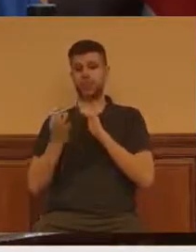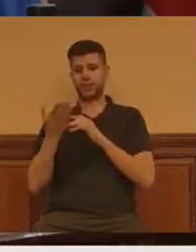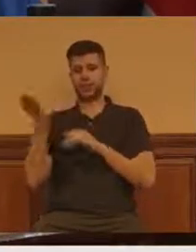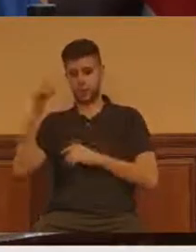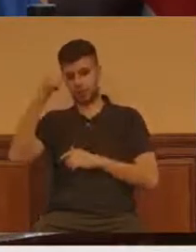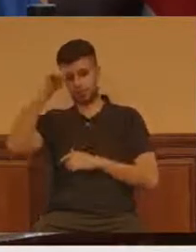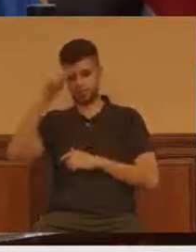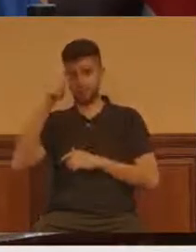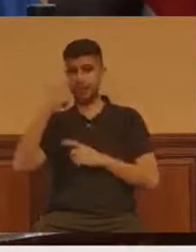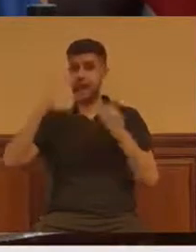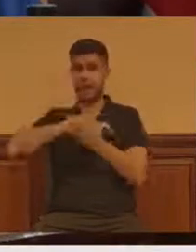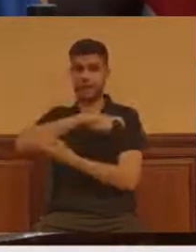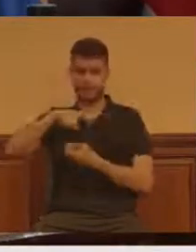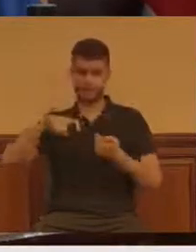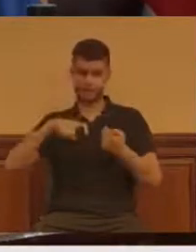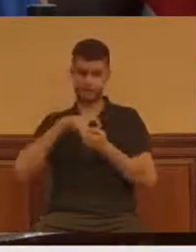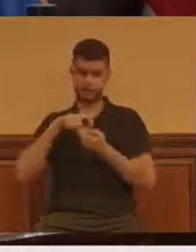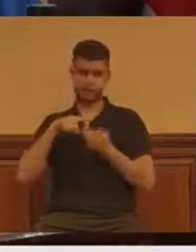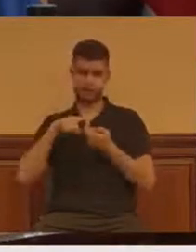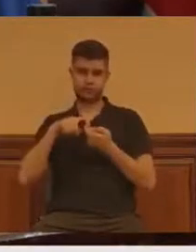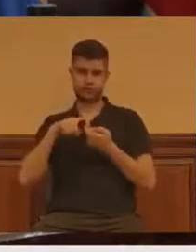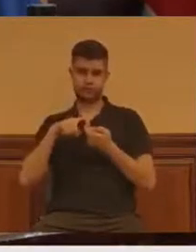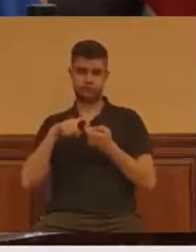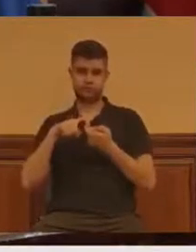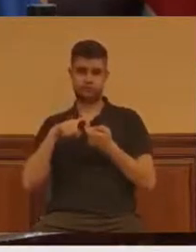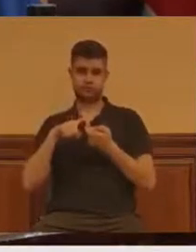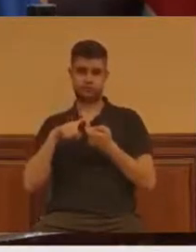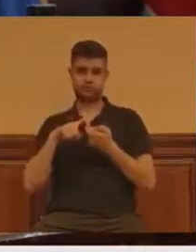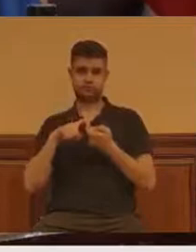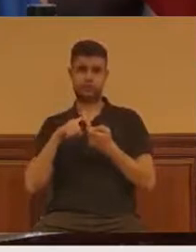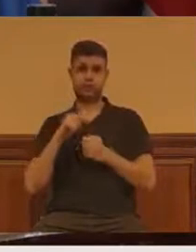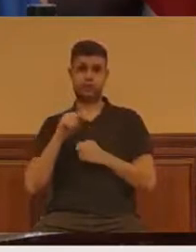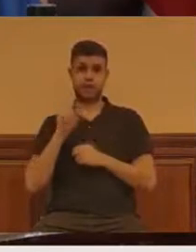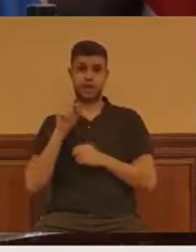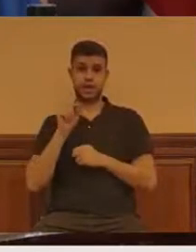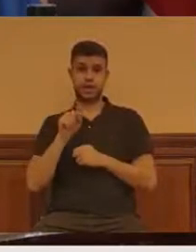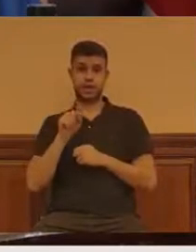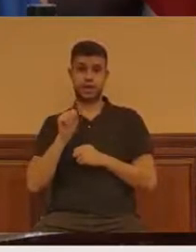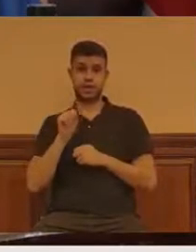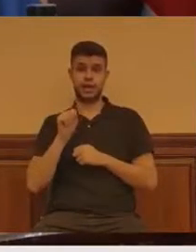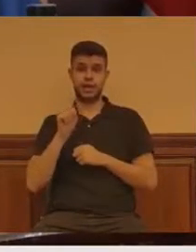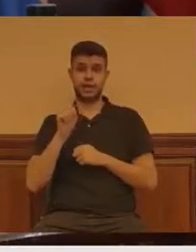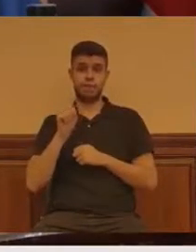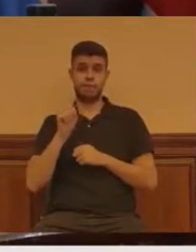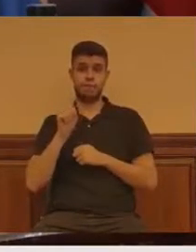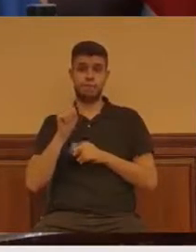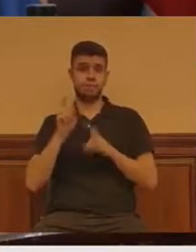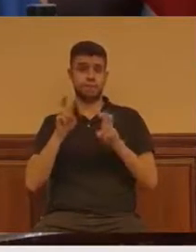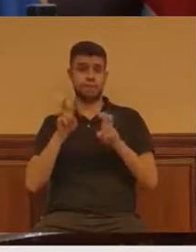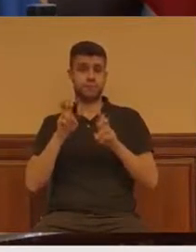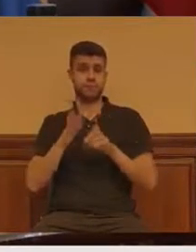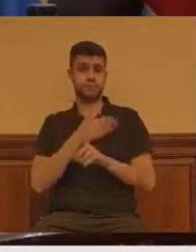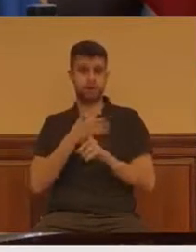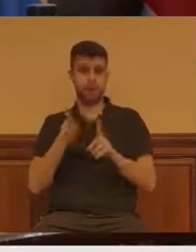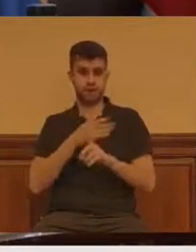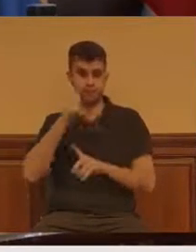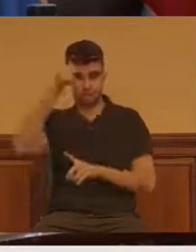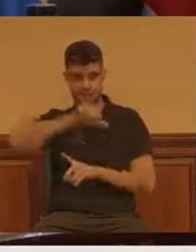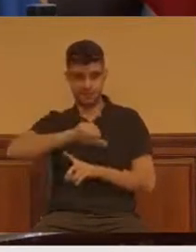Ha aumentado enormemente, por desgracia, el número de episodios de violencias machistas.